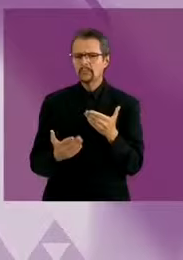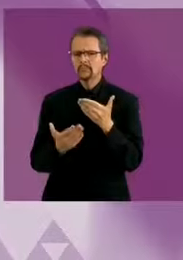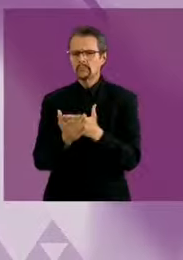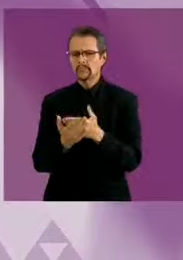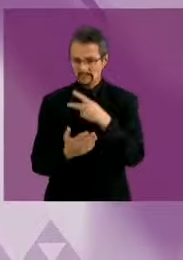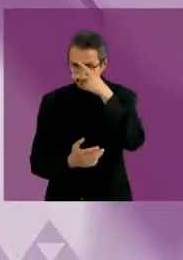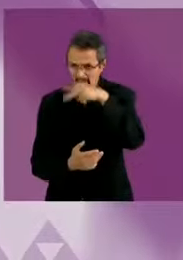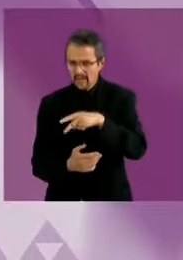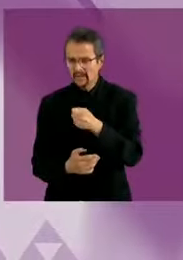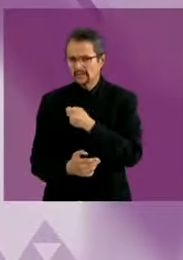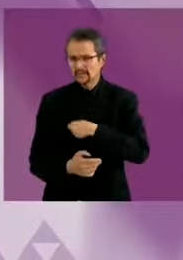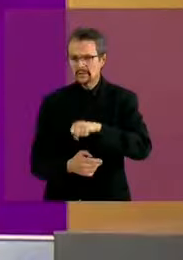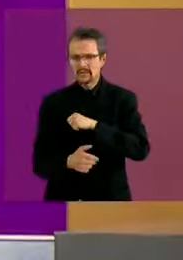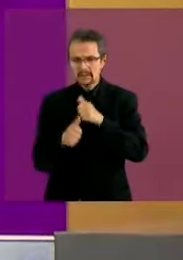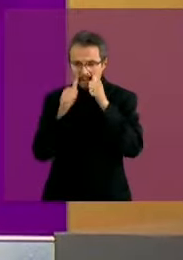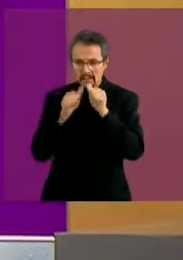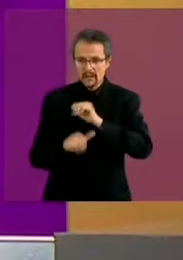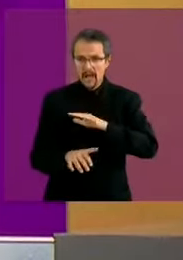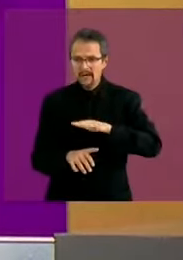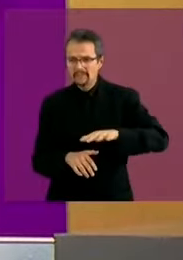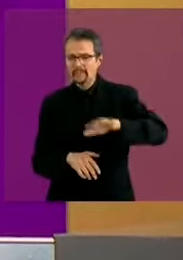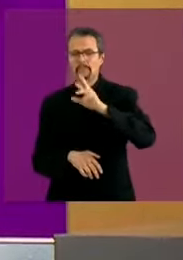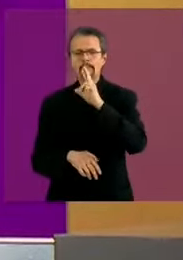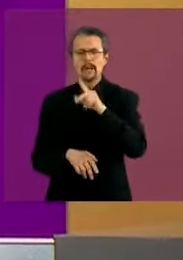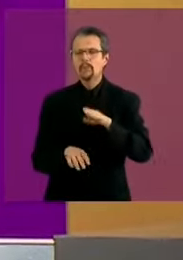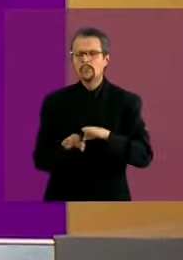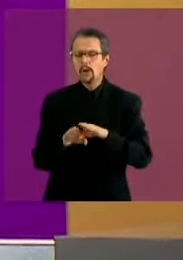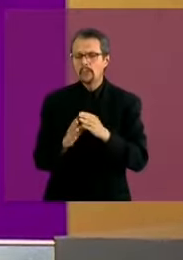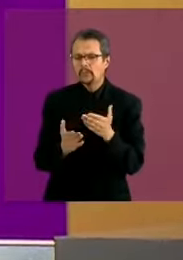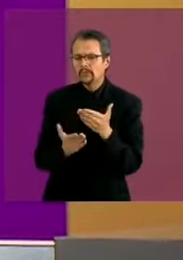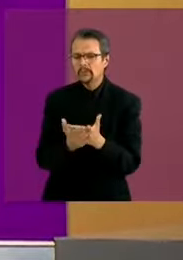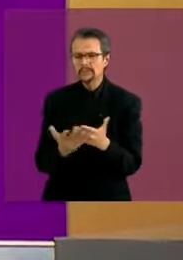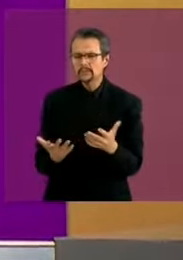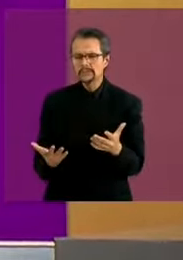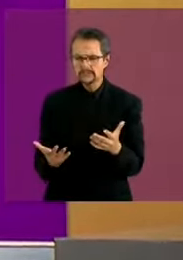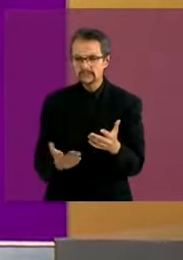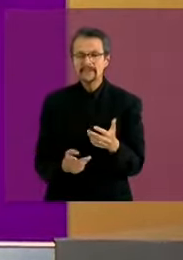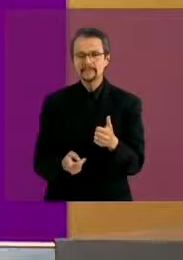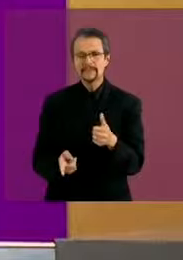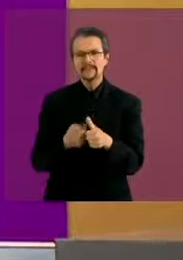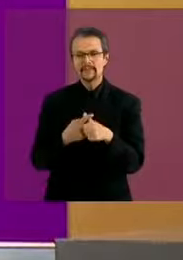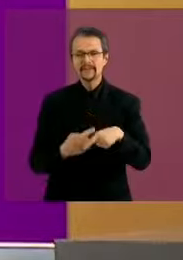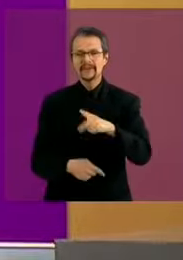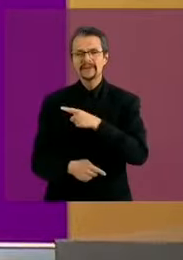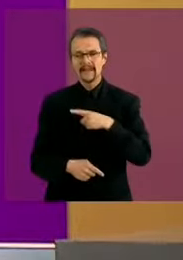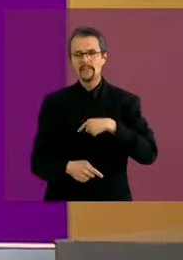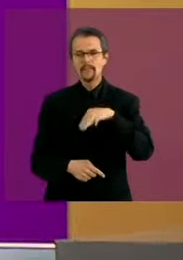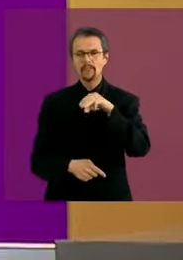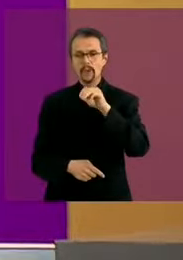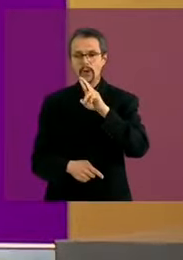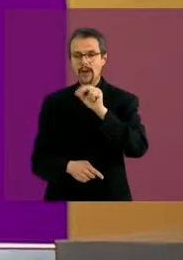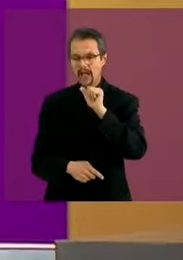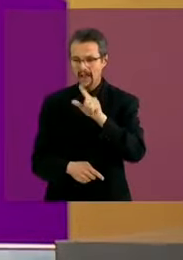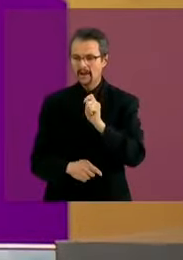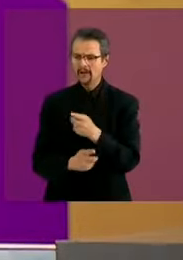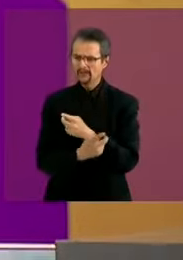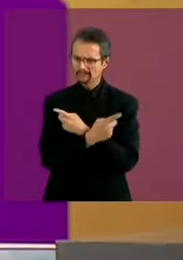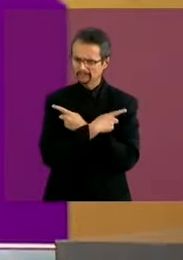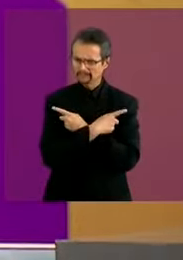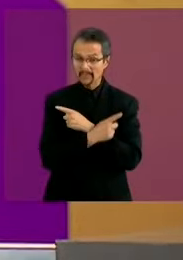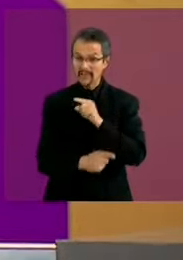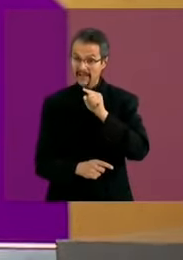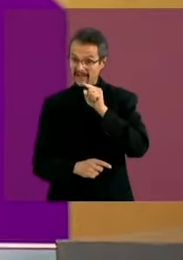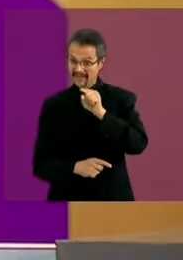los mexicanos? Candidato Maynes. Bueno, primero que nada hay que tener autoridad moral para hablar de corrupción. El gobierno de la doctora Sheinbaum